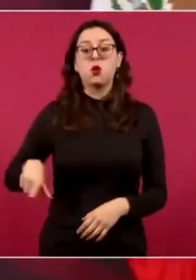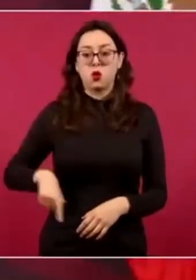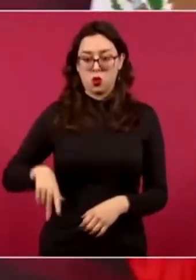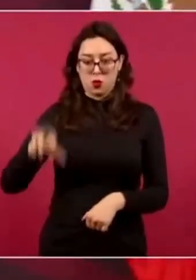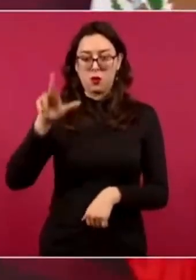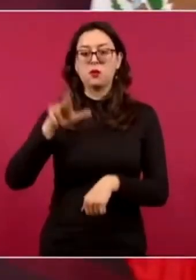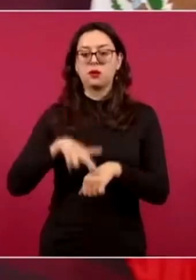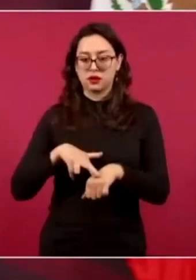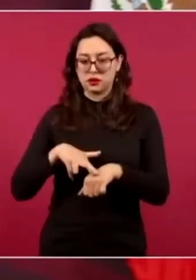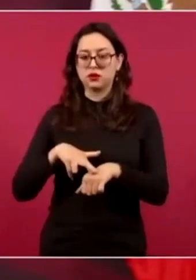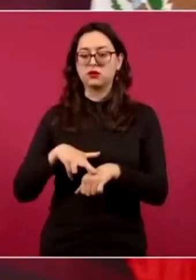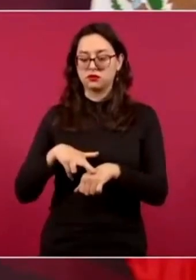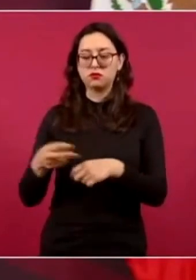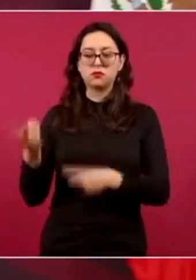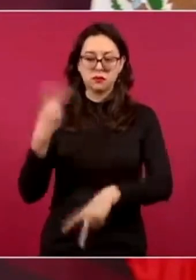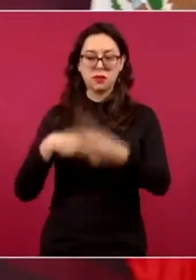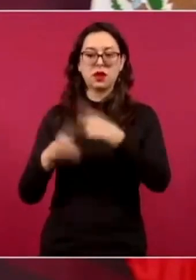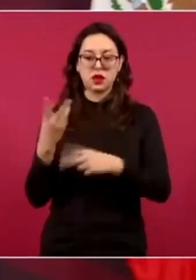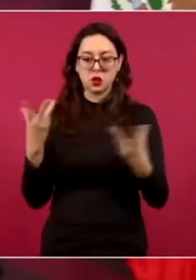reunidos en Oaxaca adelante